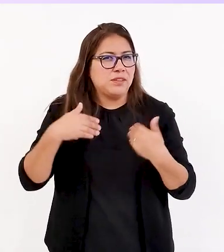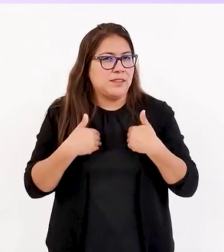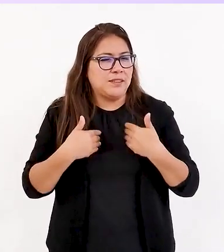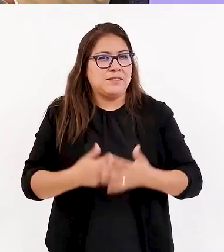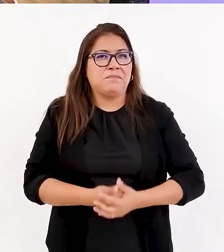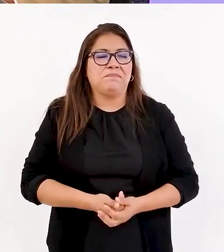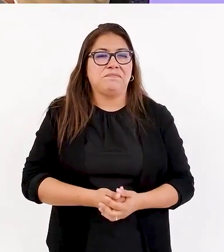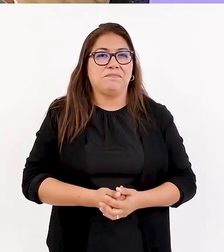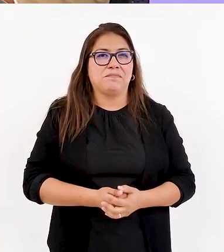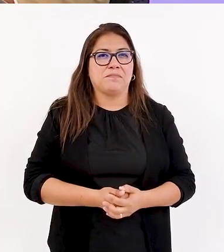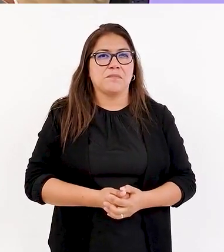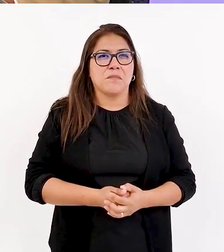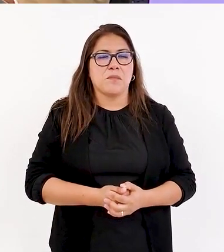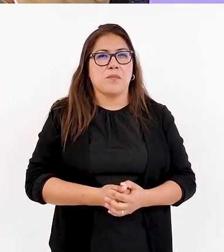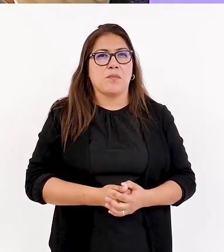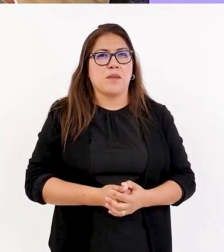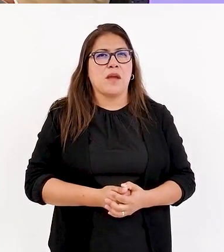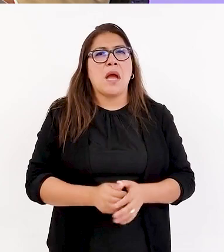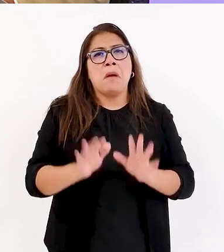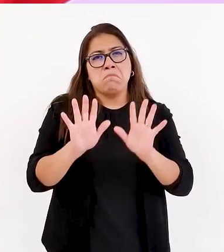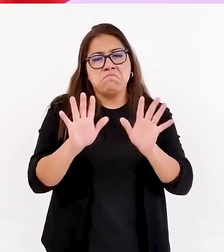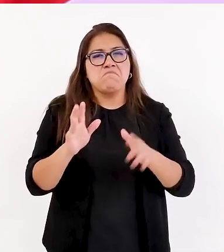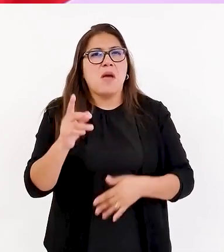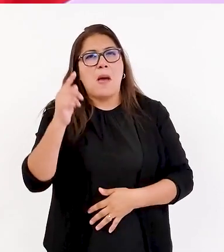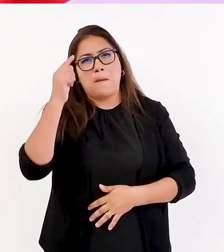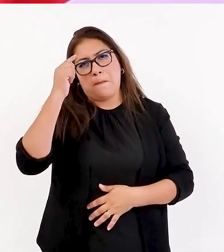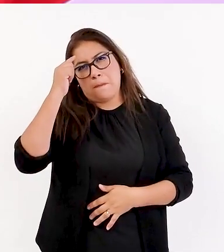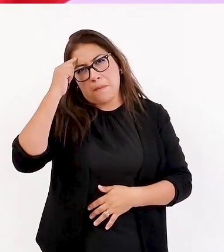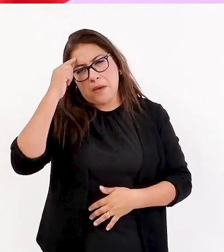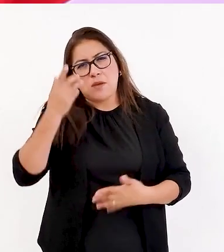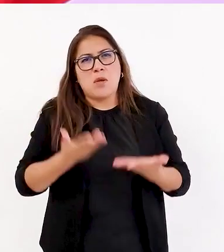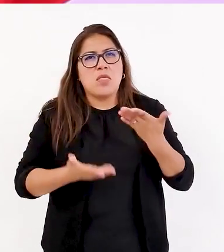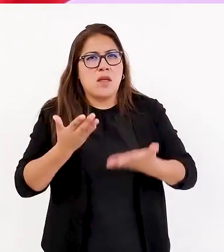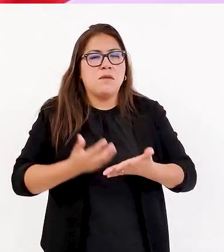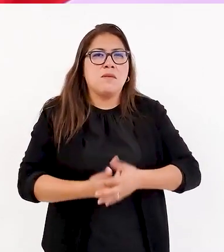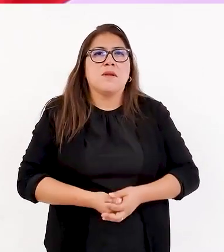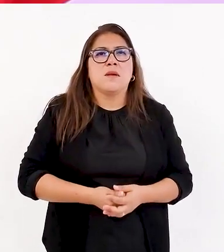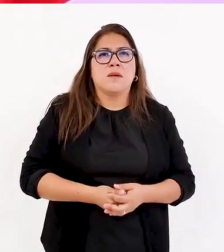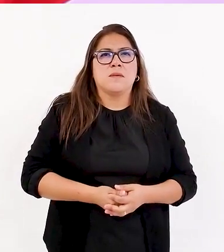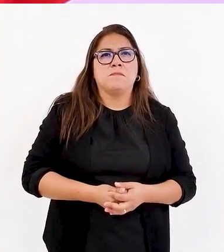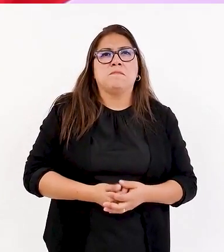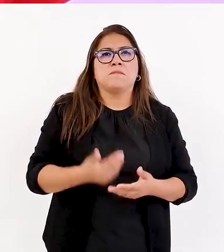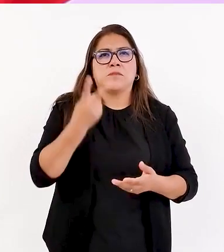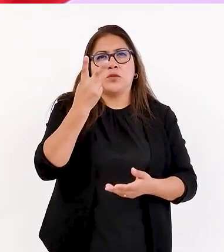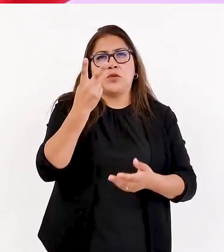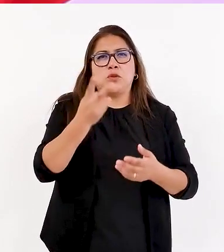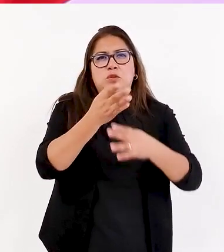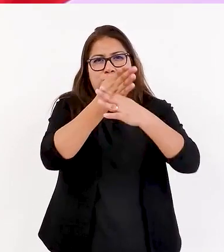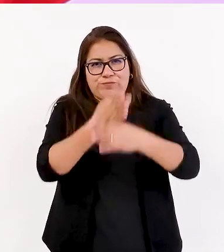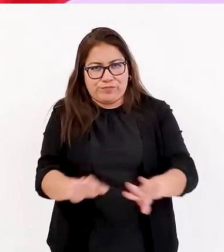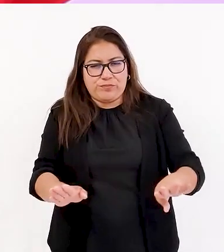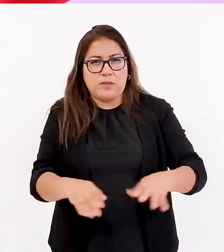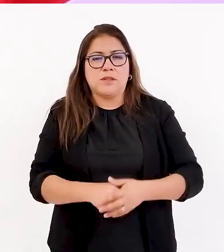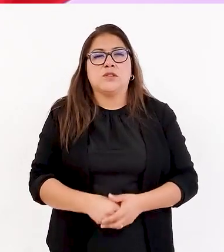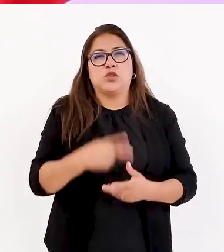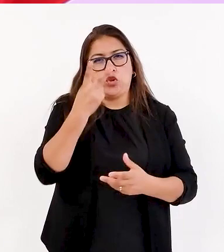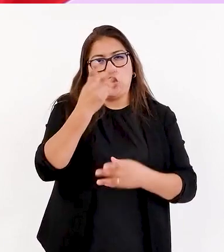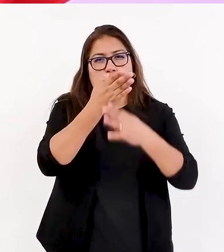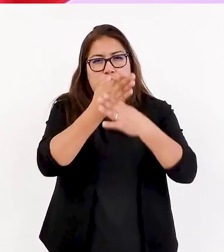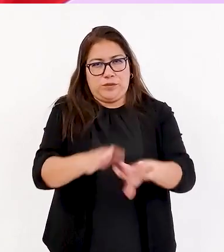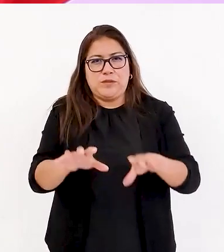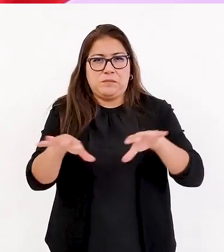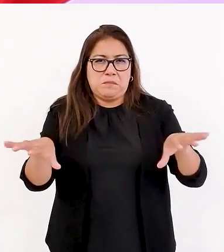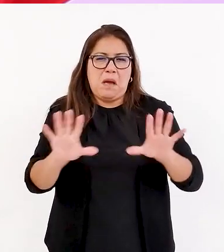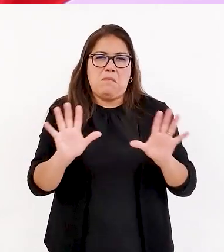ahí? Ya, a ver, creo que podríamos dividirlo primero en dos campos, ¿ya? Vamos a